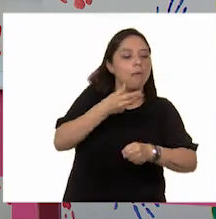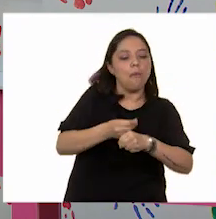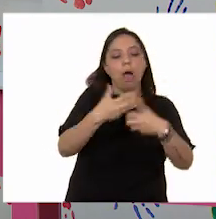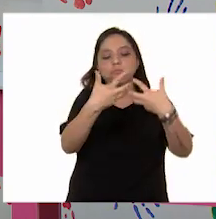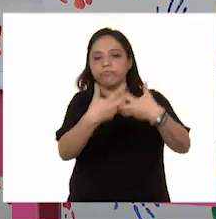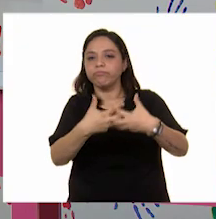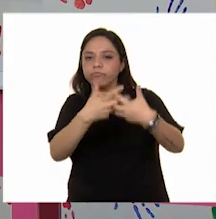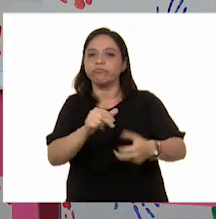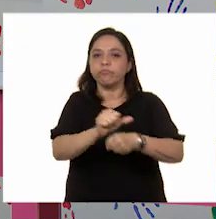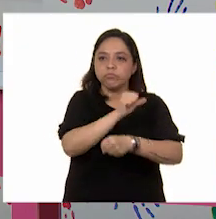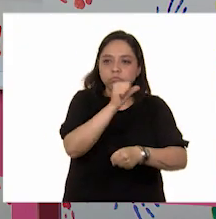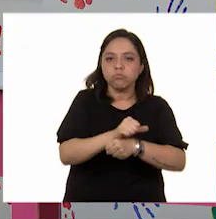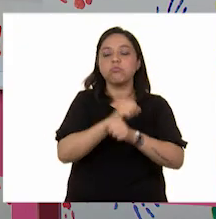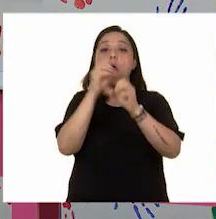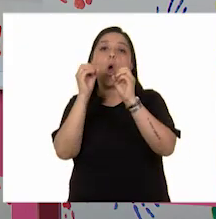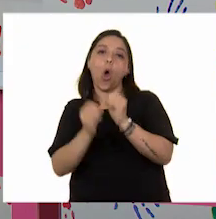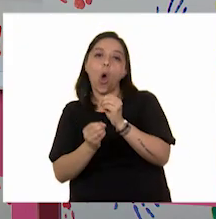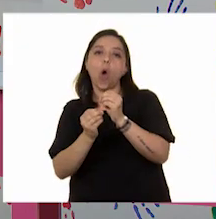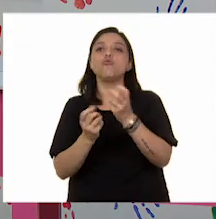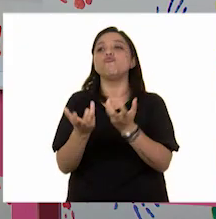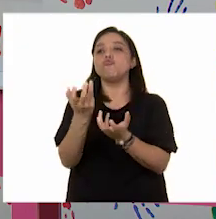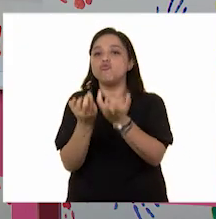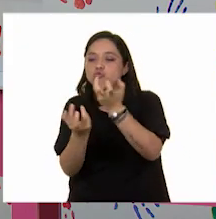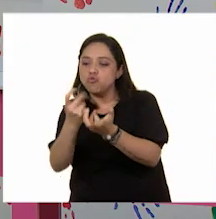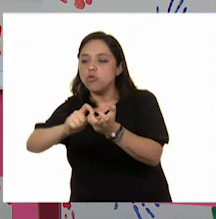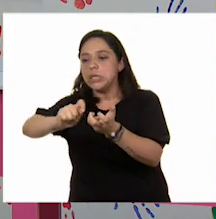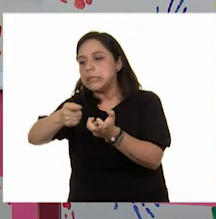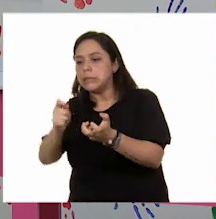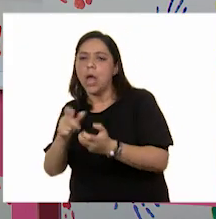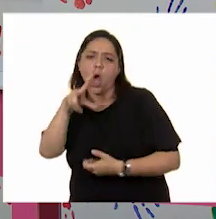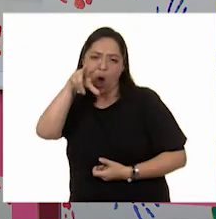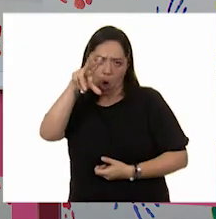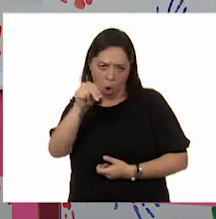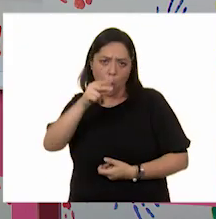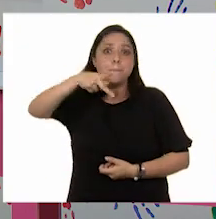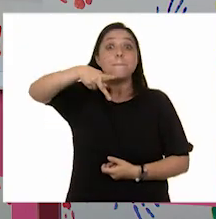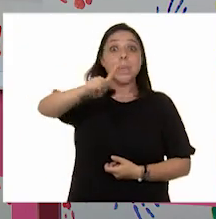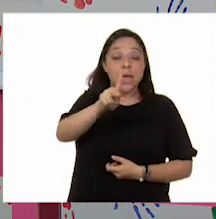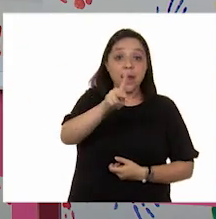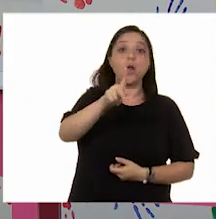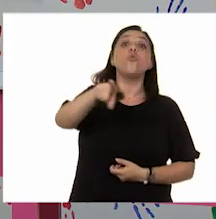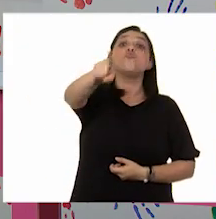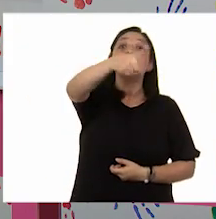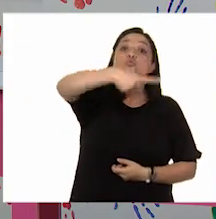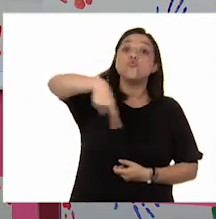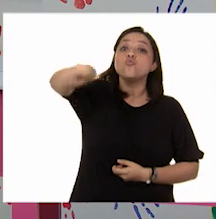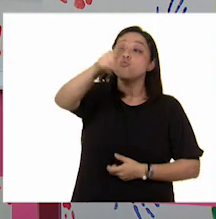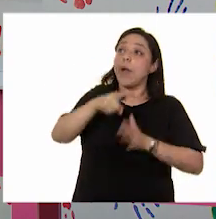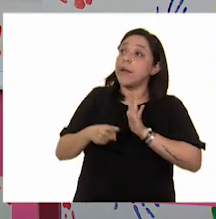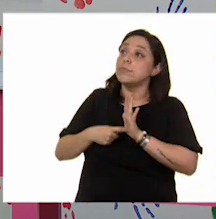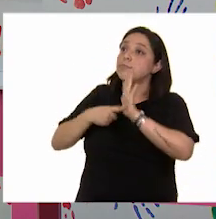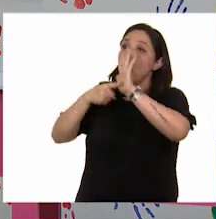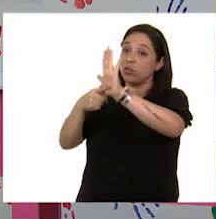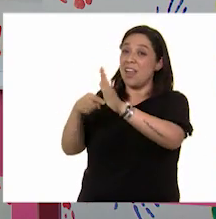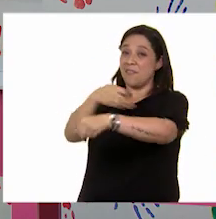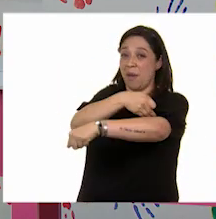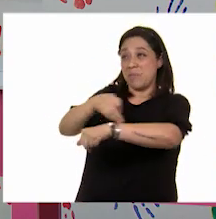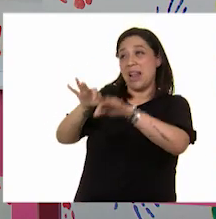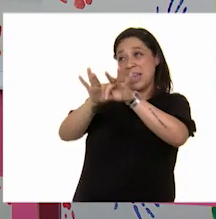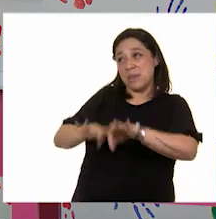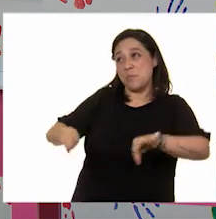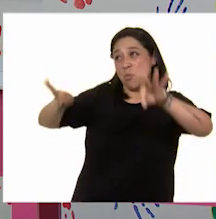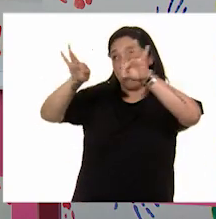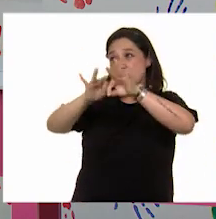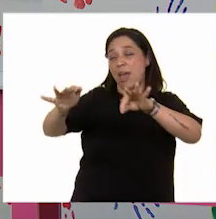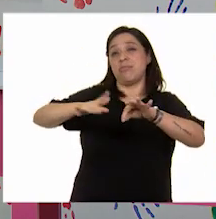estar cerca de la estufa o la leña, sí pueden compartir con su familia la necesidad de cuidar el aire y buscar reducir